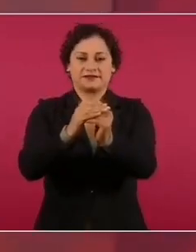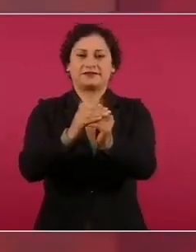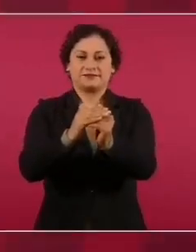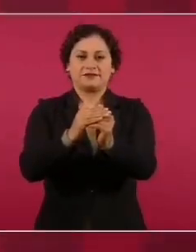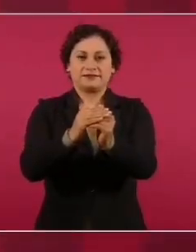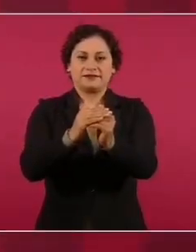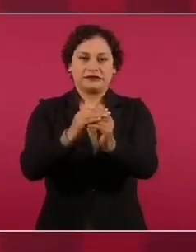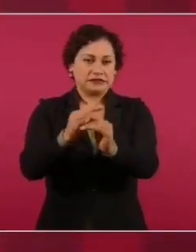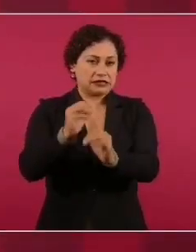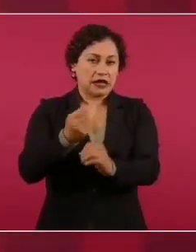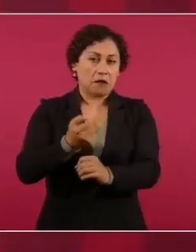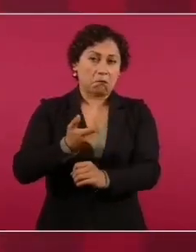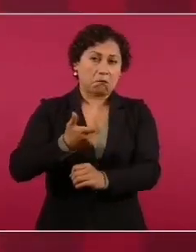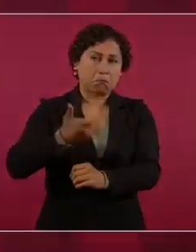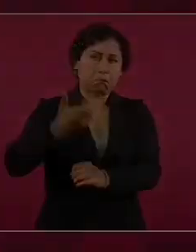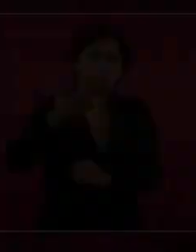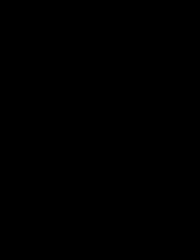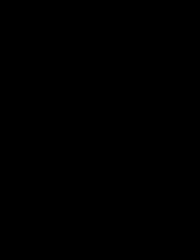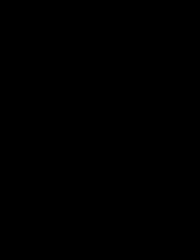es para abajo.